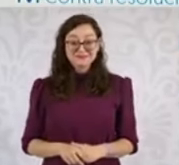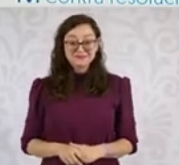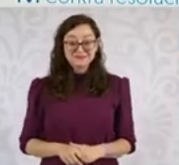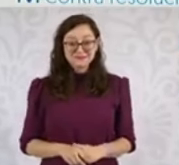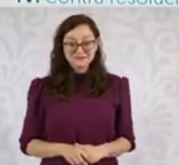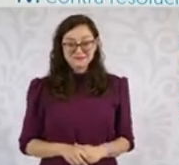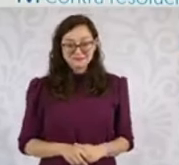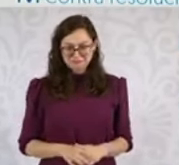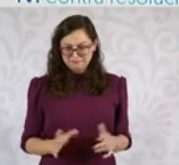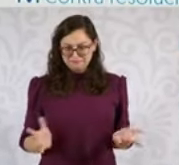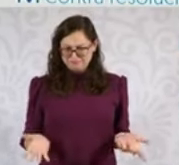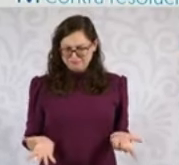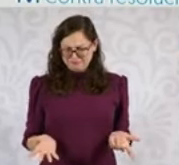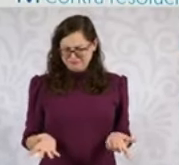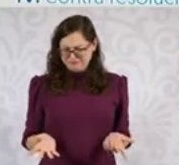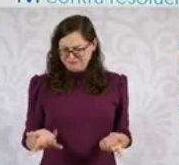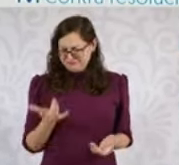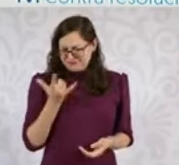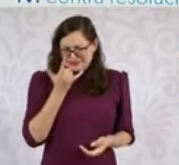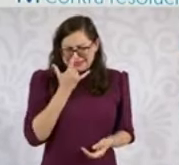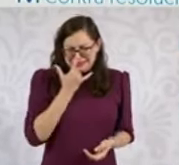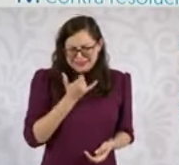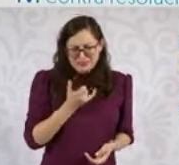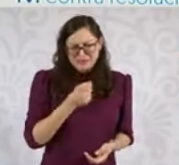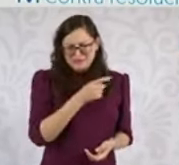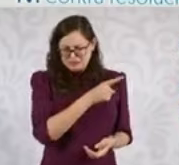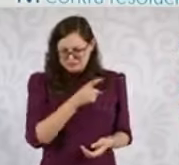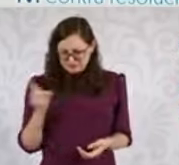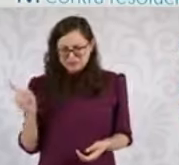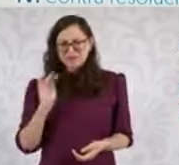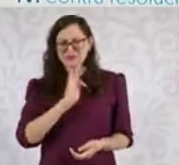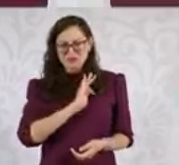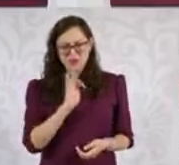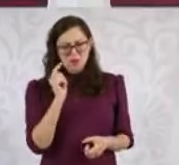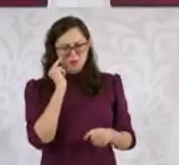si ustedes se dan cuenta, son